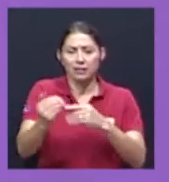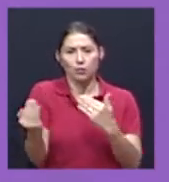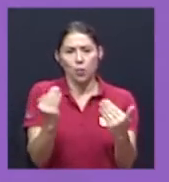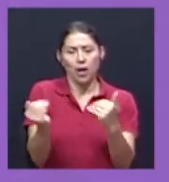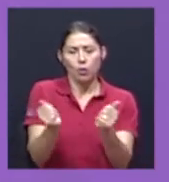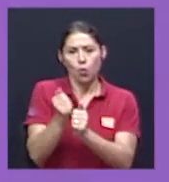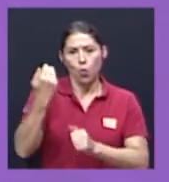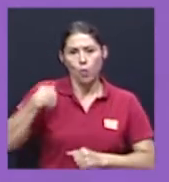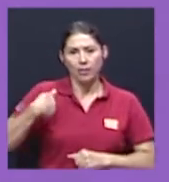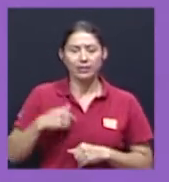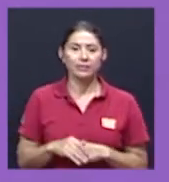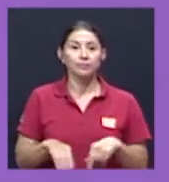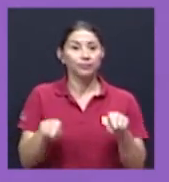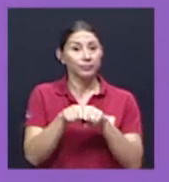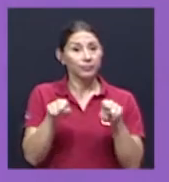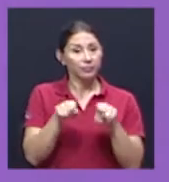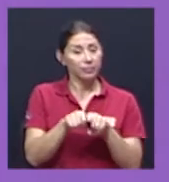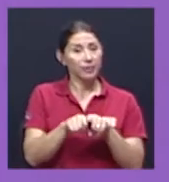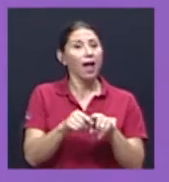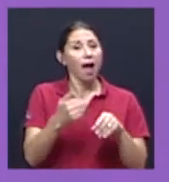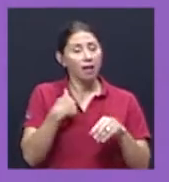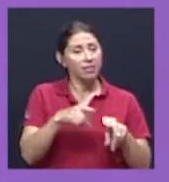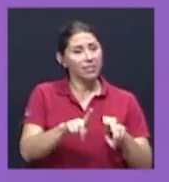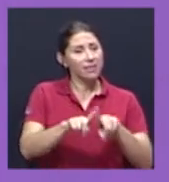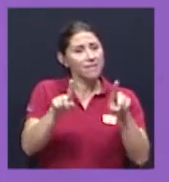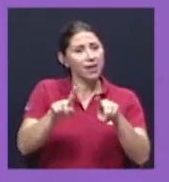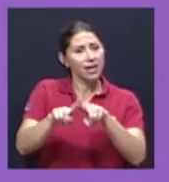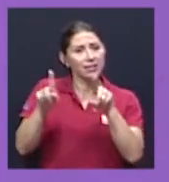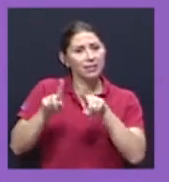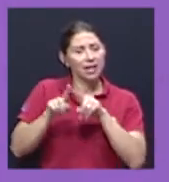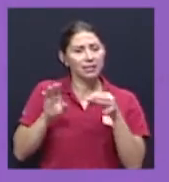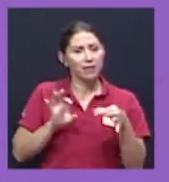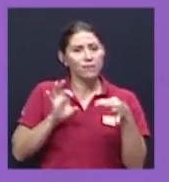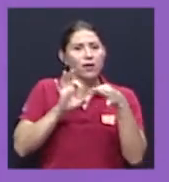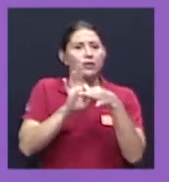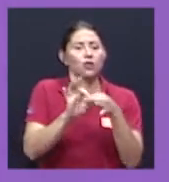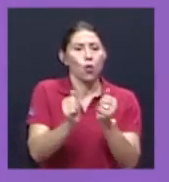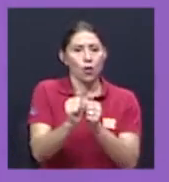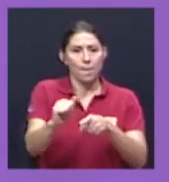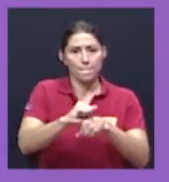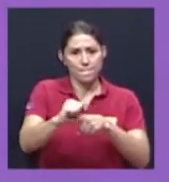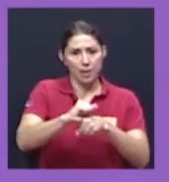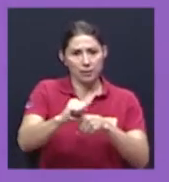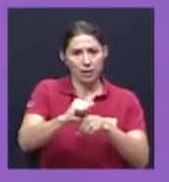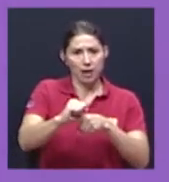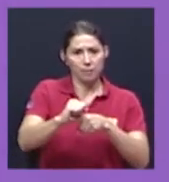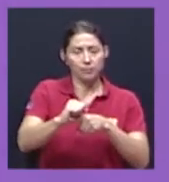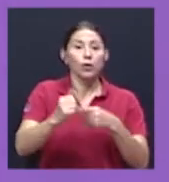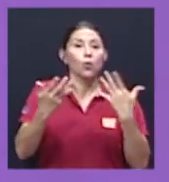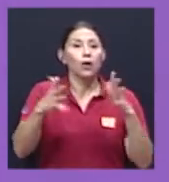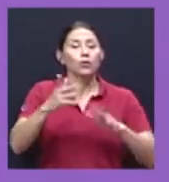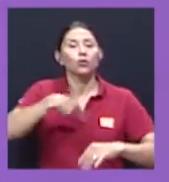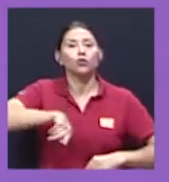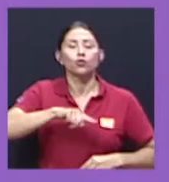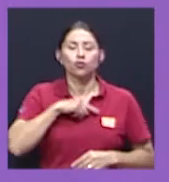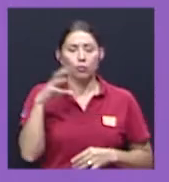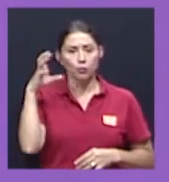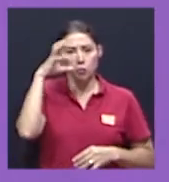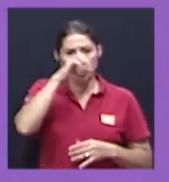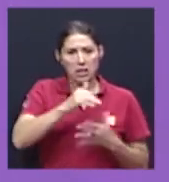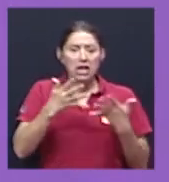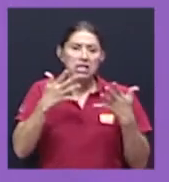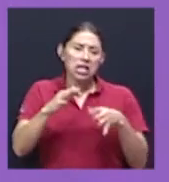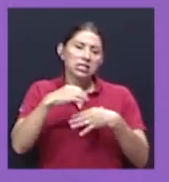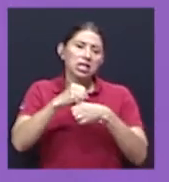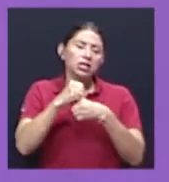ejemplo, en relación con la práctica, ¿verdad? Ya cuando vemos específicamente que lo hicimos, por ejemplo, la oración, el culto